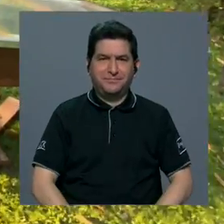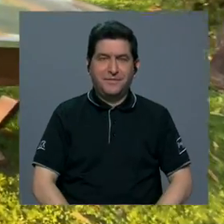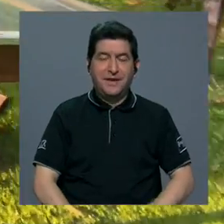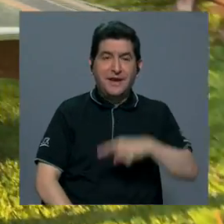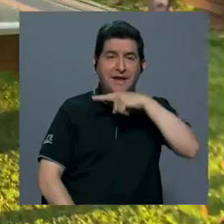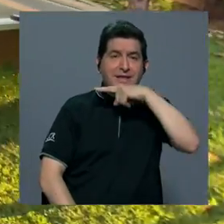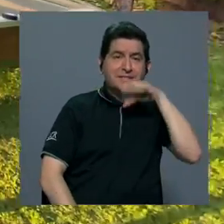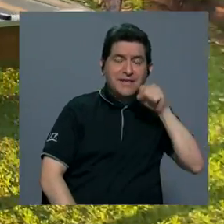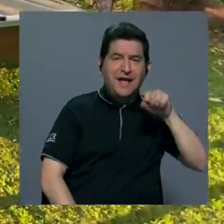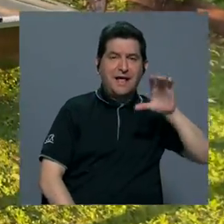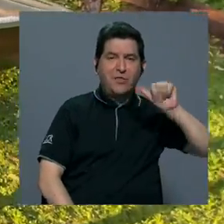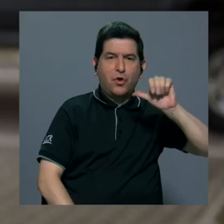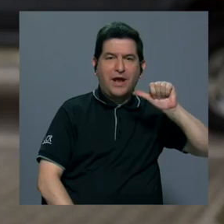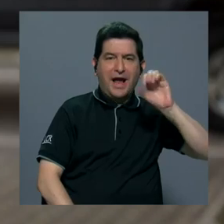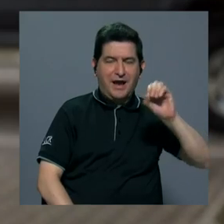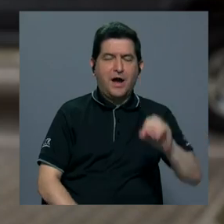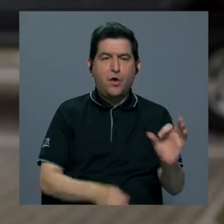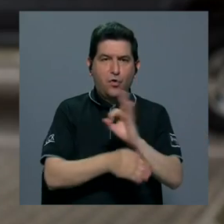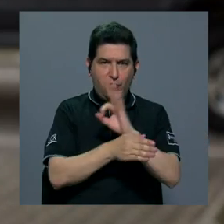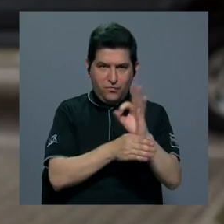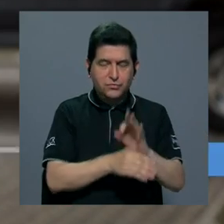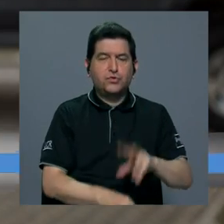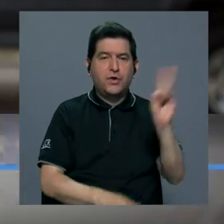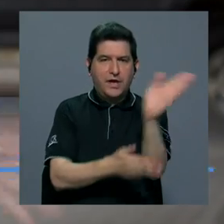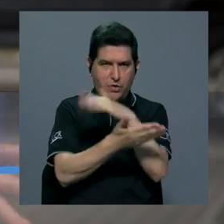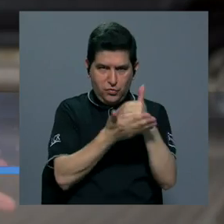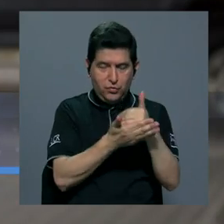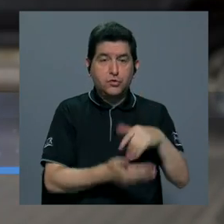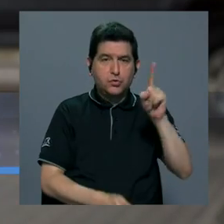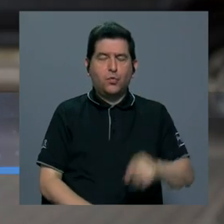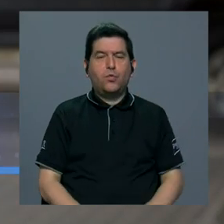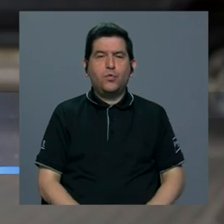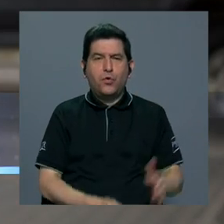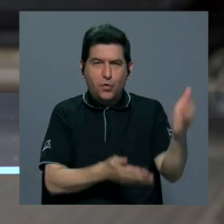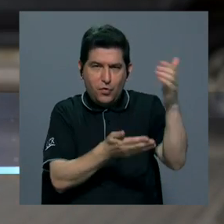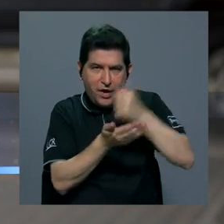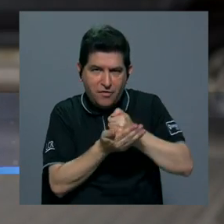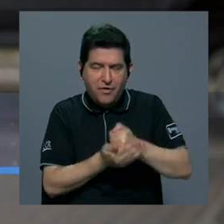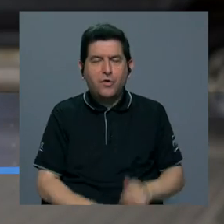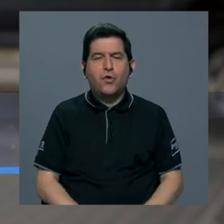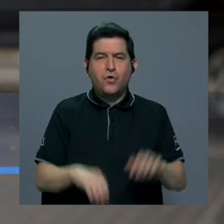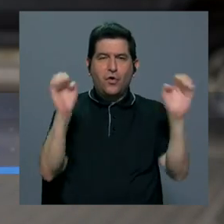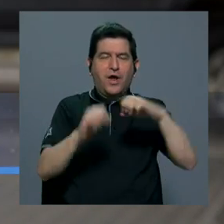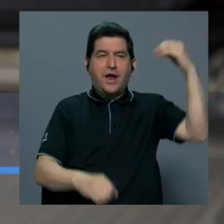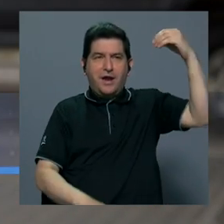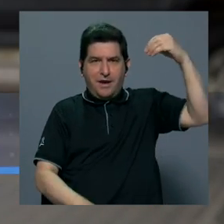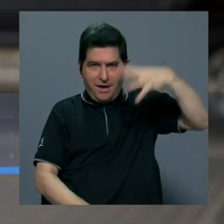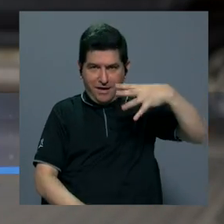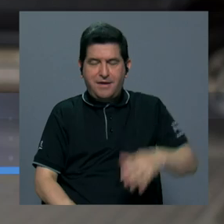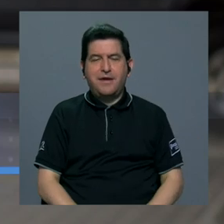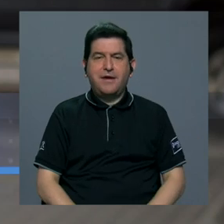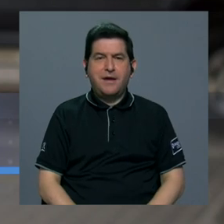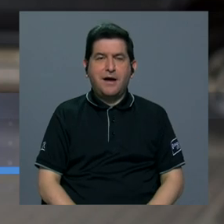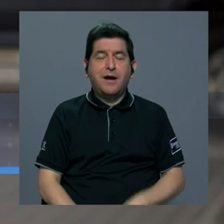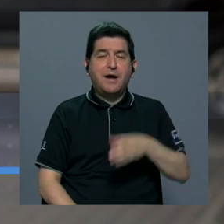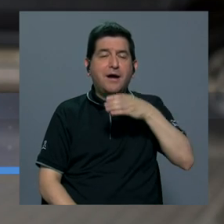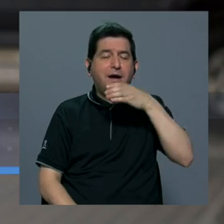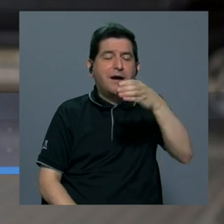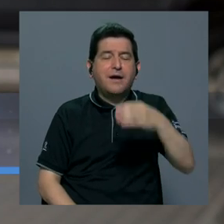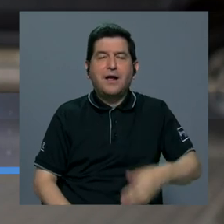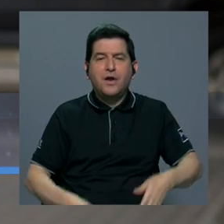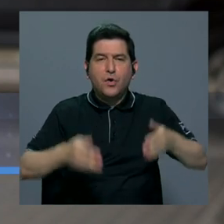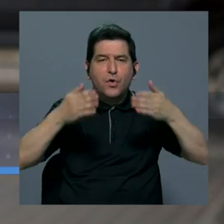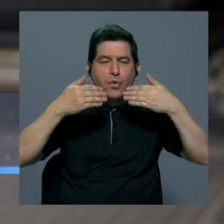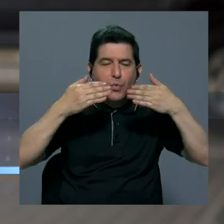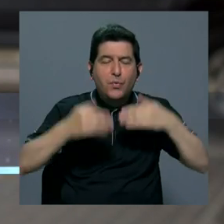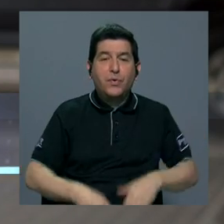El secador de cacao funciona consta de dos partes. Un colector que básicamente reúne la energía solar para calentar